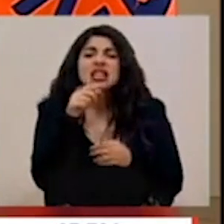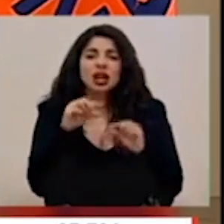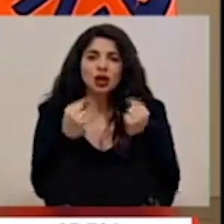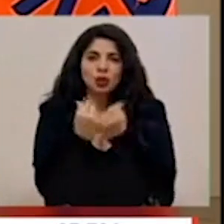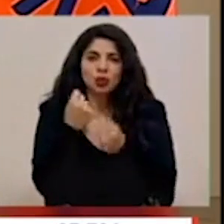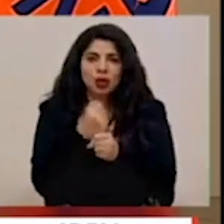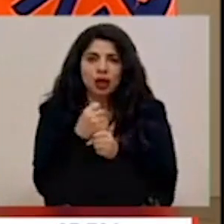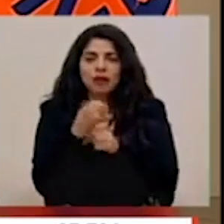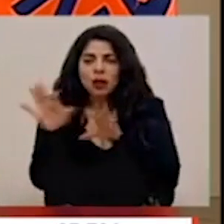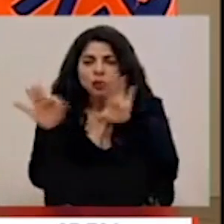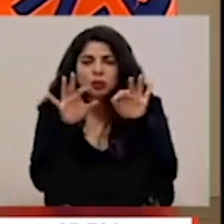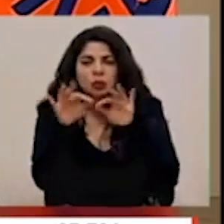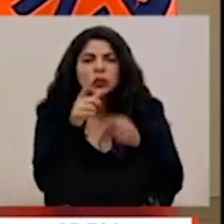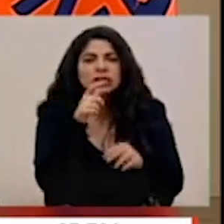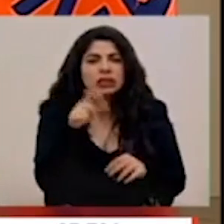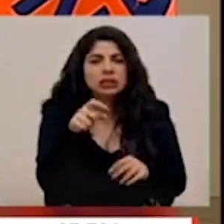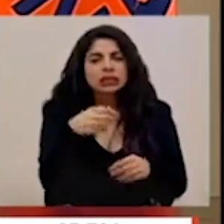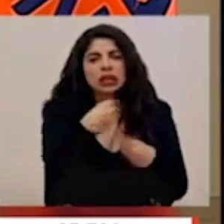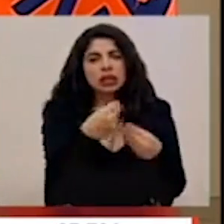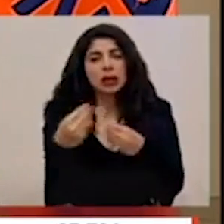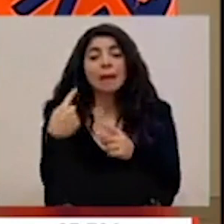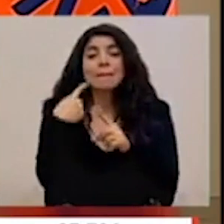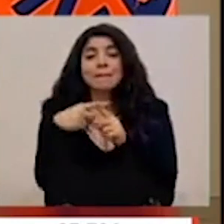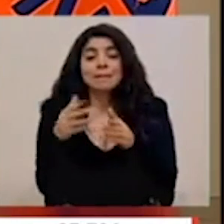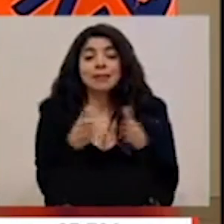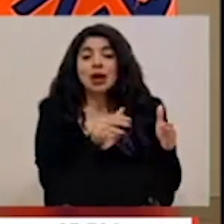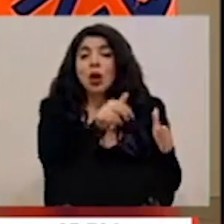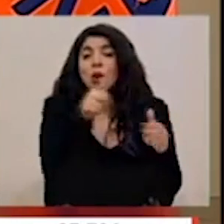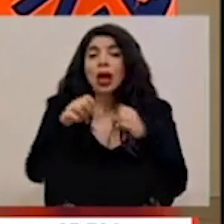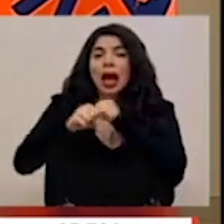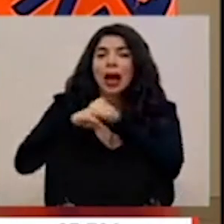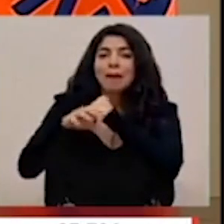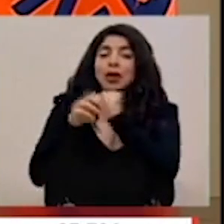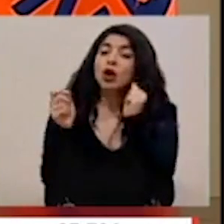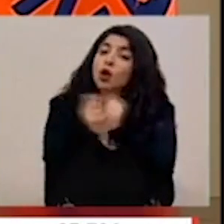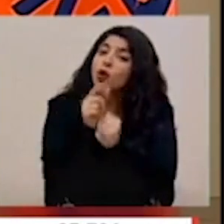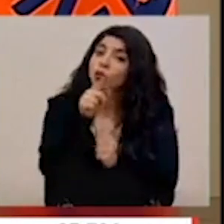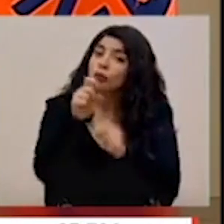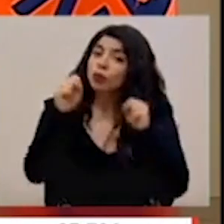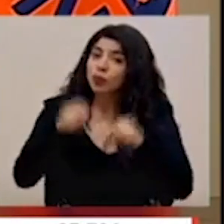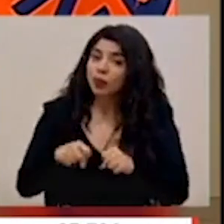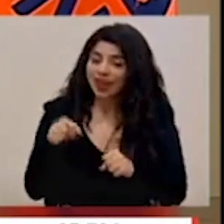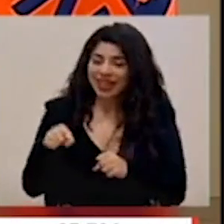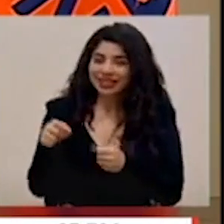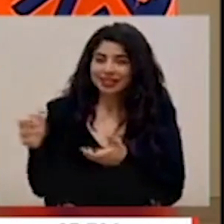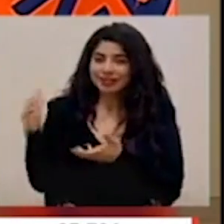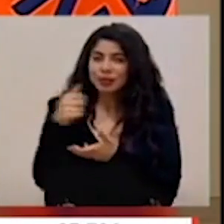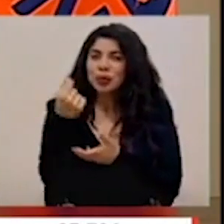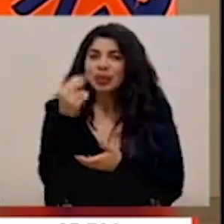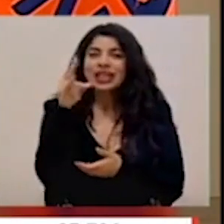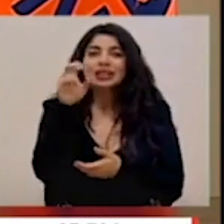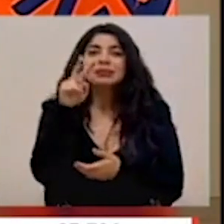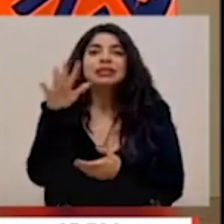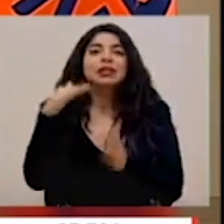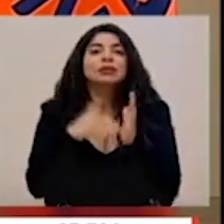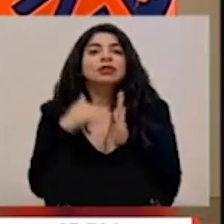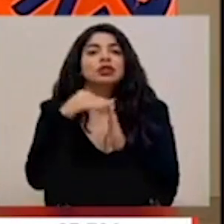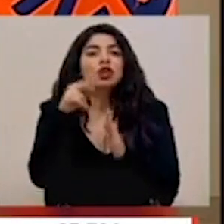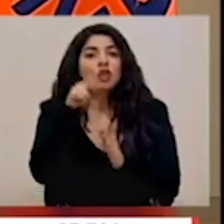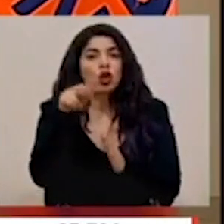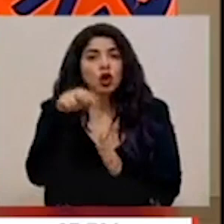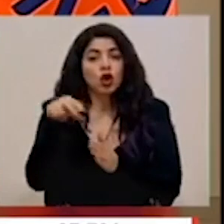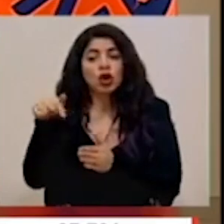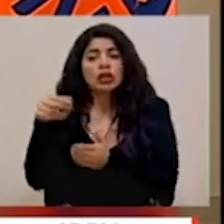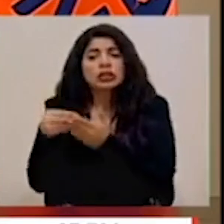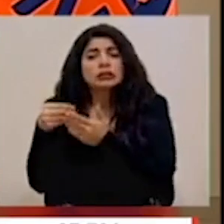trabajo y la campaña Con Vos Podemos, que permitió recaudar 725 millones de colones que